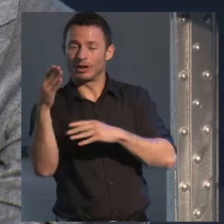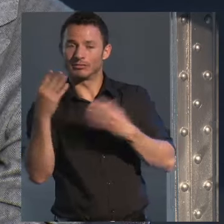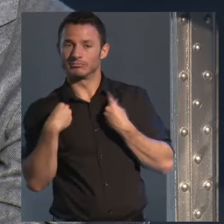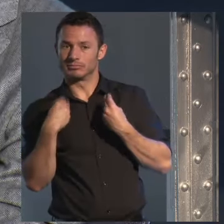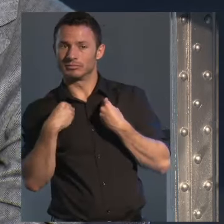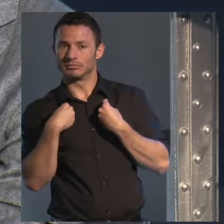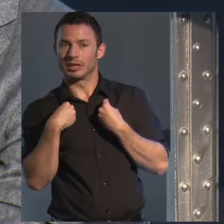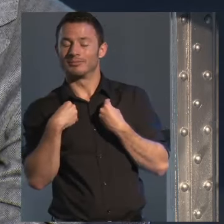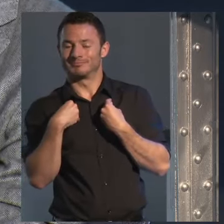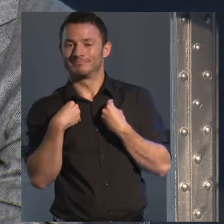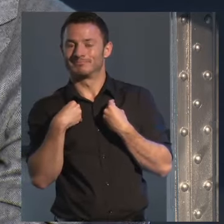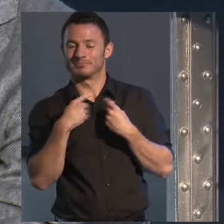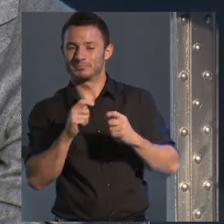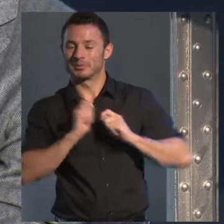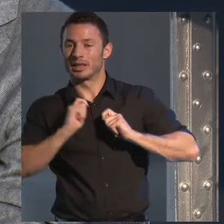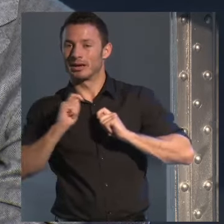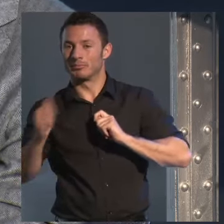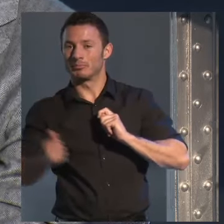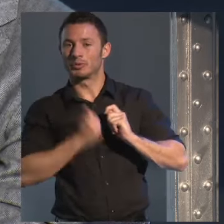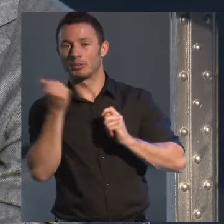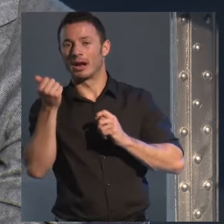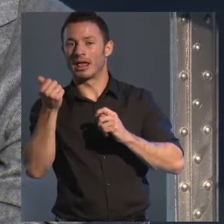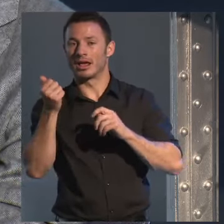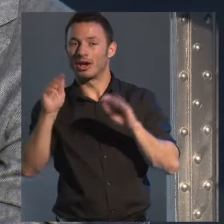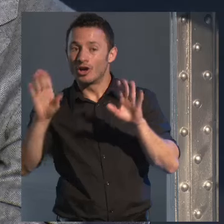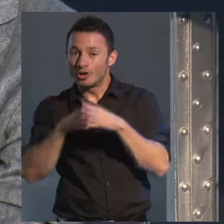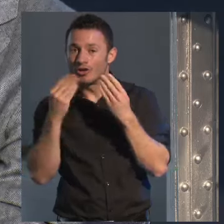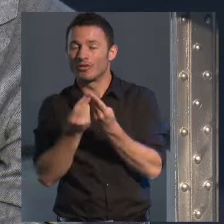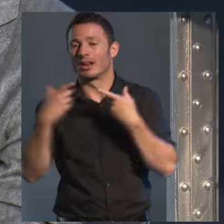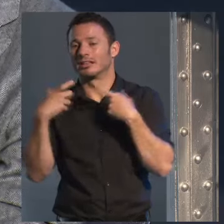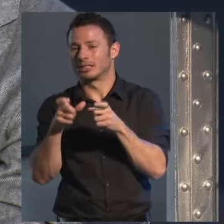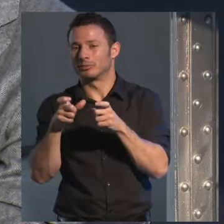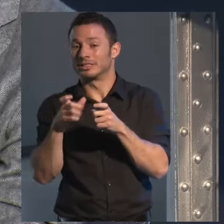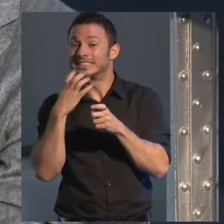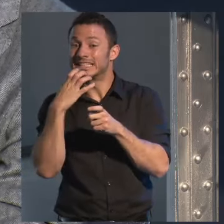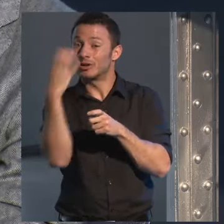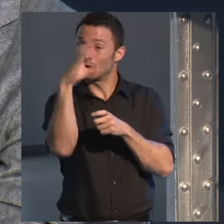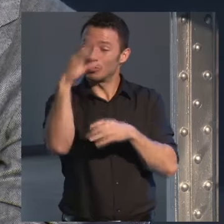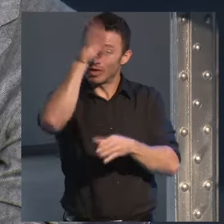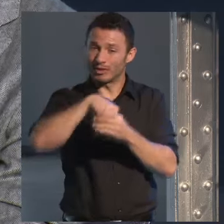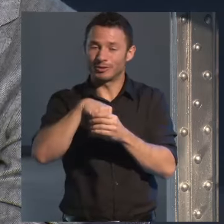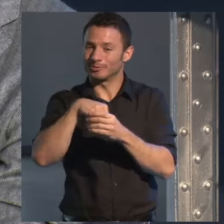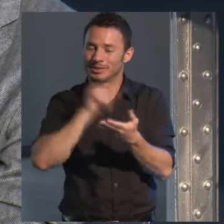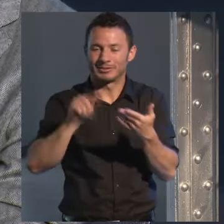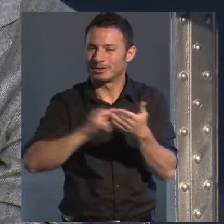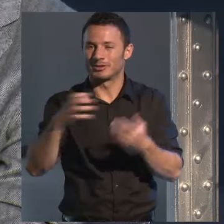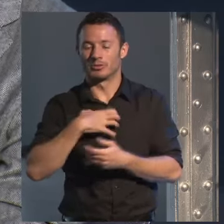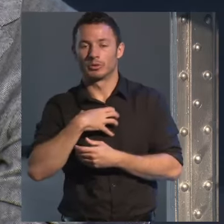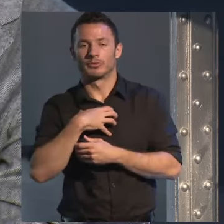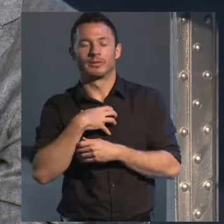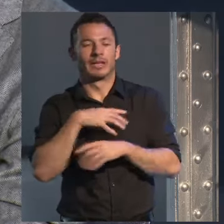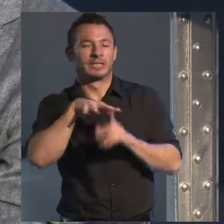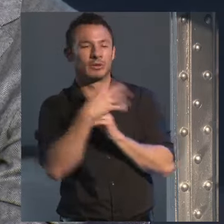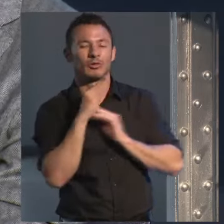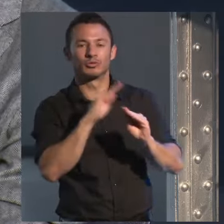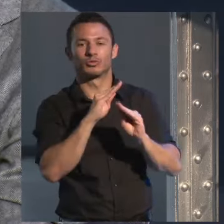pudo escribir un tipo de novela relacionada con los acontecimientos históricos de su país que si hubiera estado allí no hubiera podido escribir yo no sé cuál es tu caso en ese